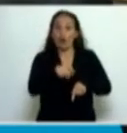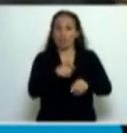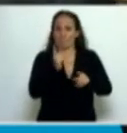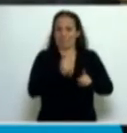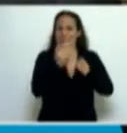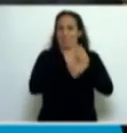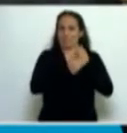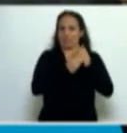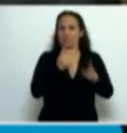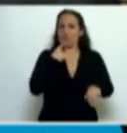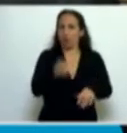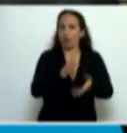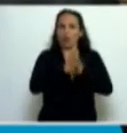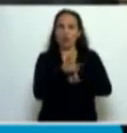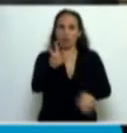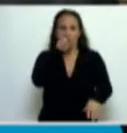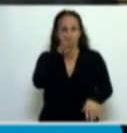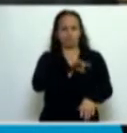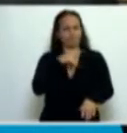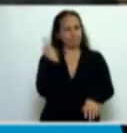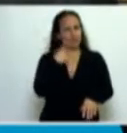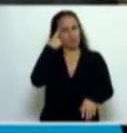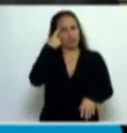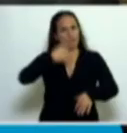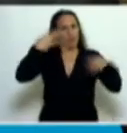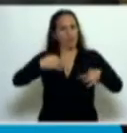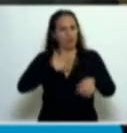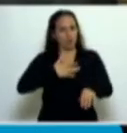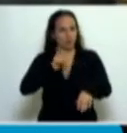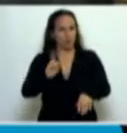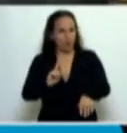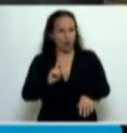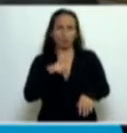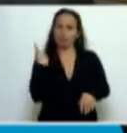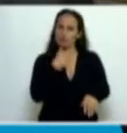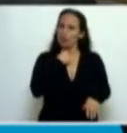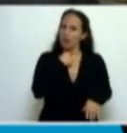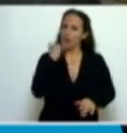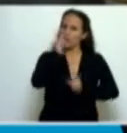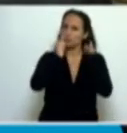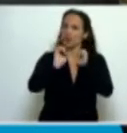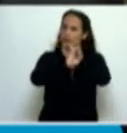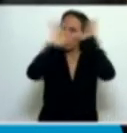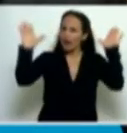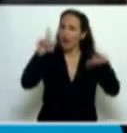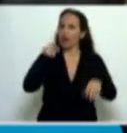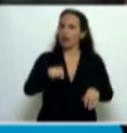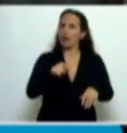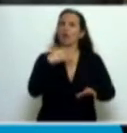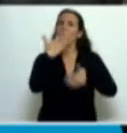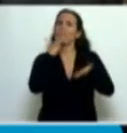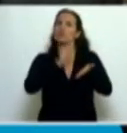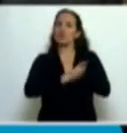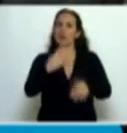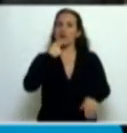Ministro como forma de remuneración no nos parece demasiado feliz. Queremos dejar en claro que solo estamos hablando del 11